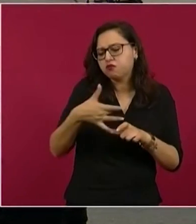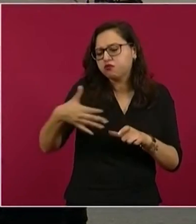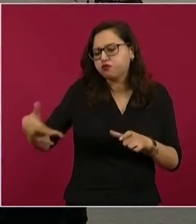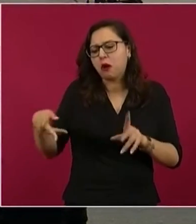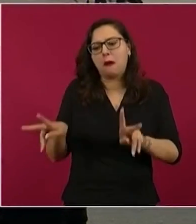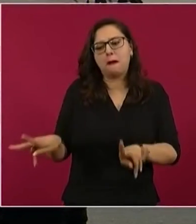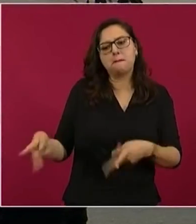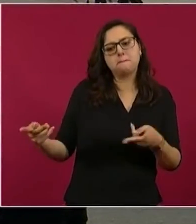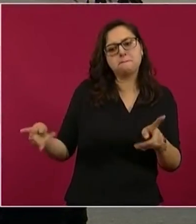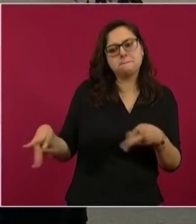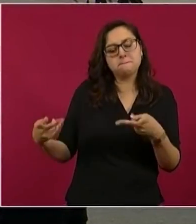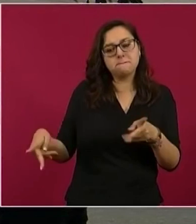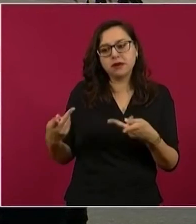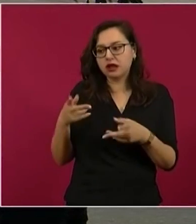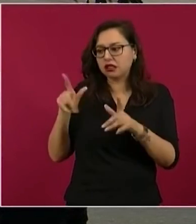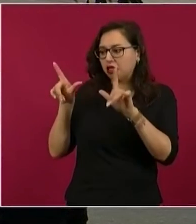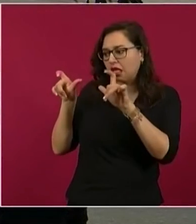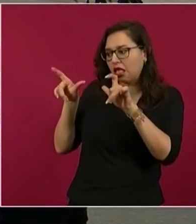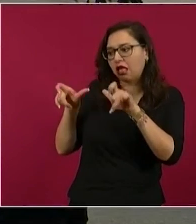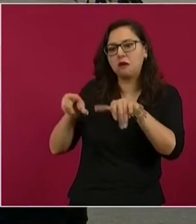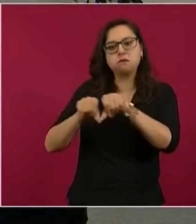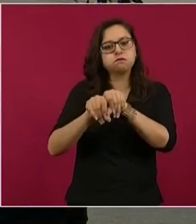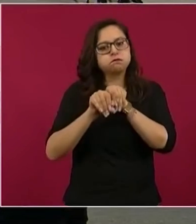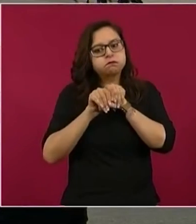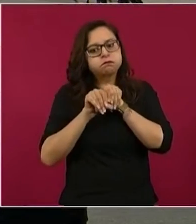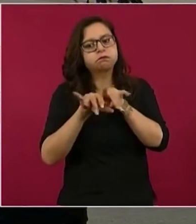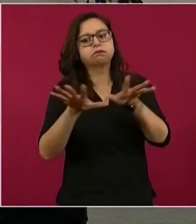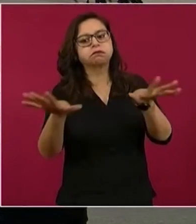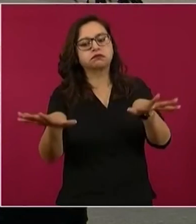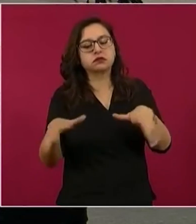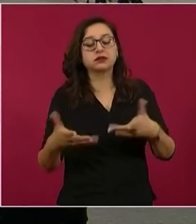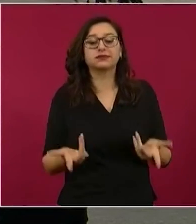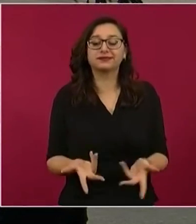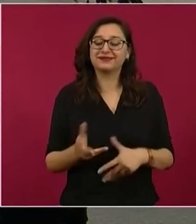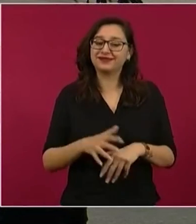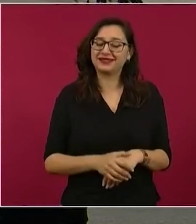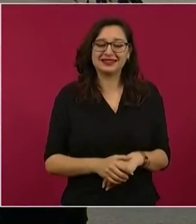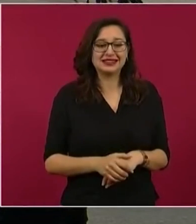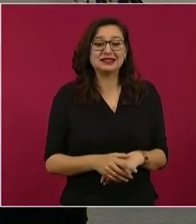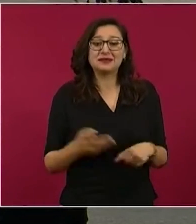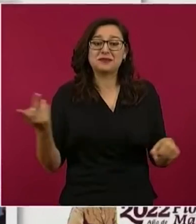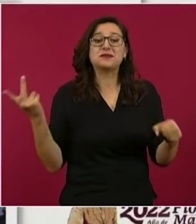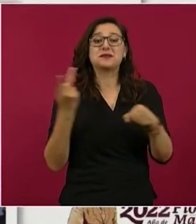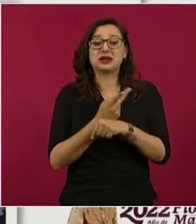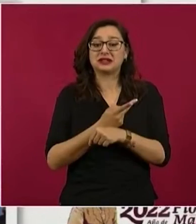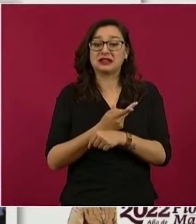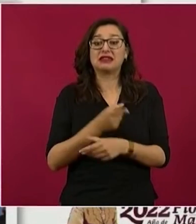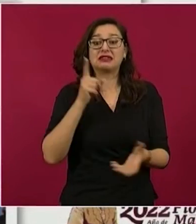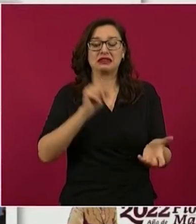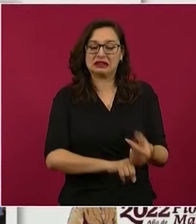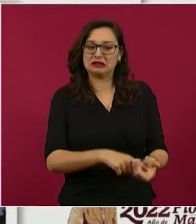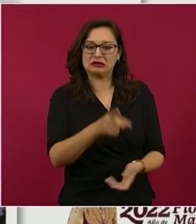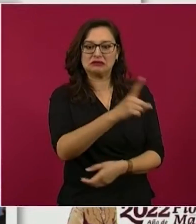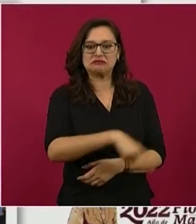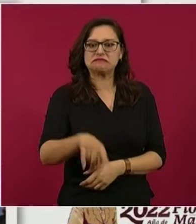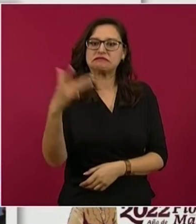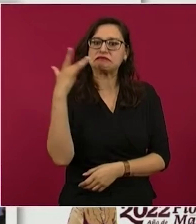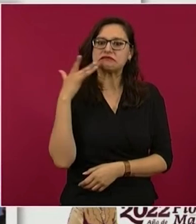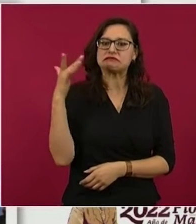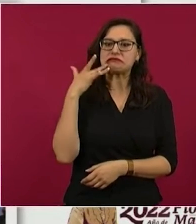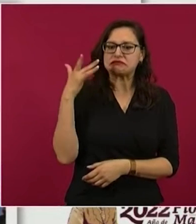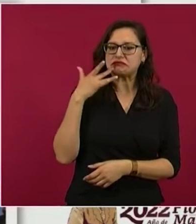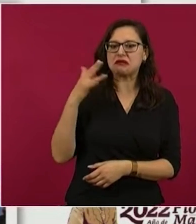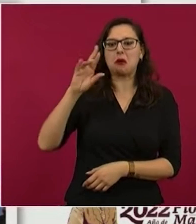entrega del Aeropuerto Internacional Felipe Ángeles, se destapó una ola de clasismo y racismo,